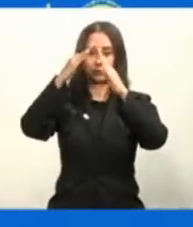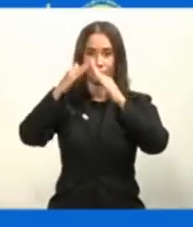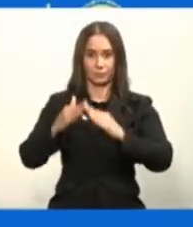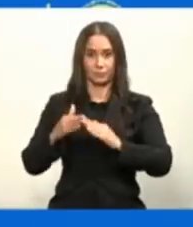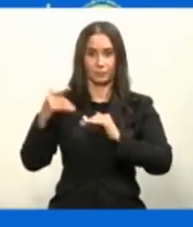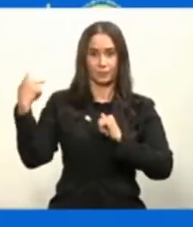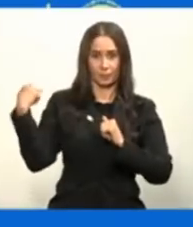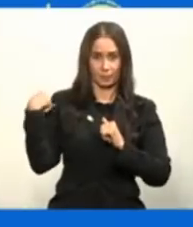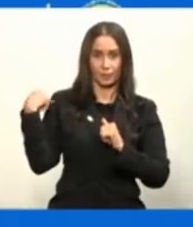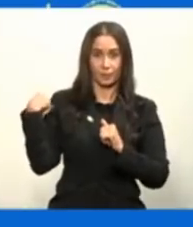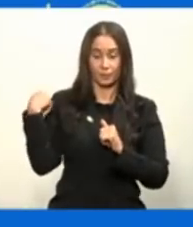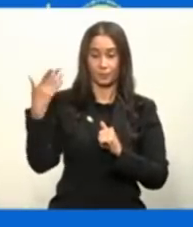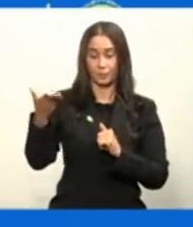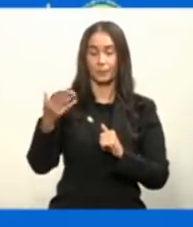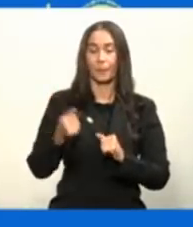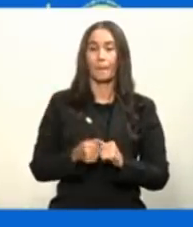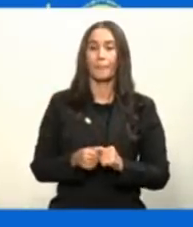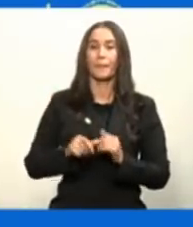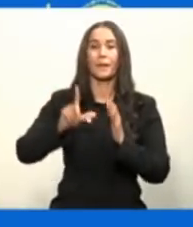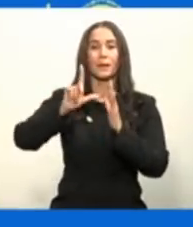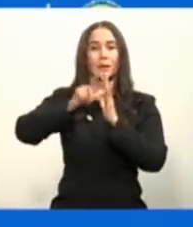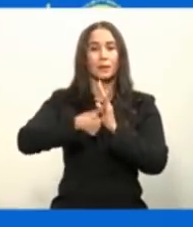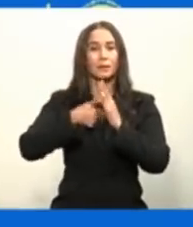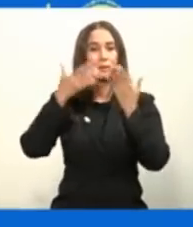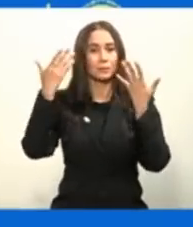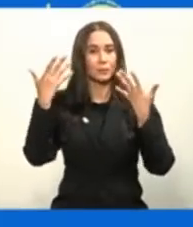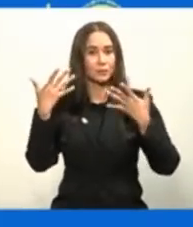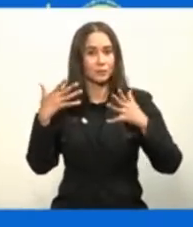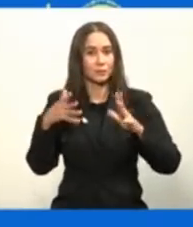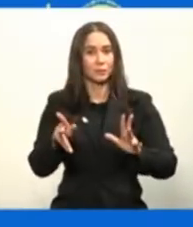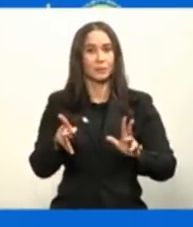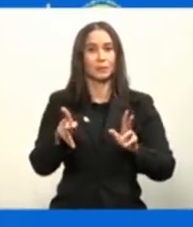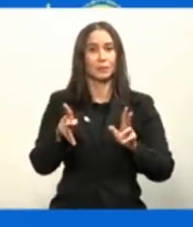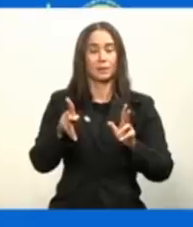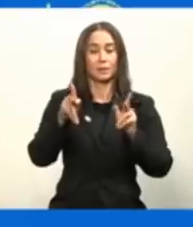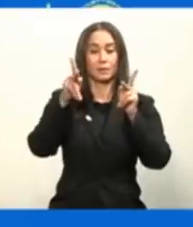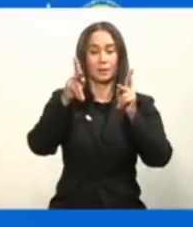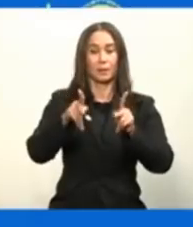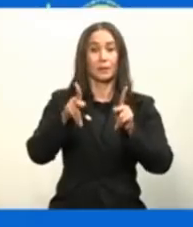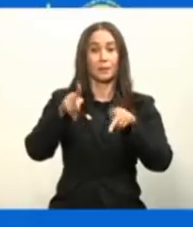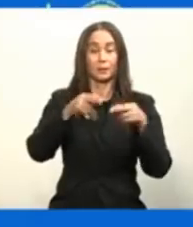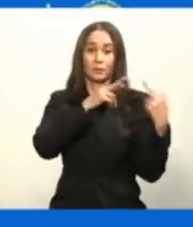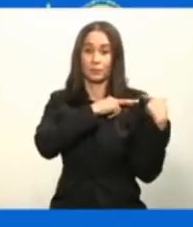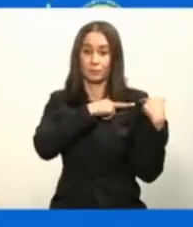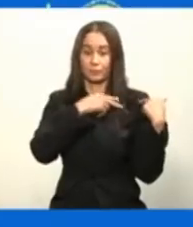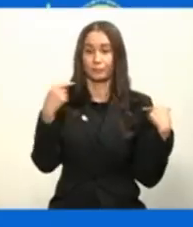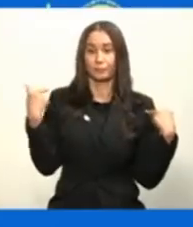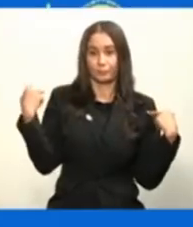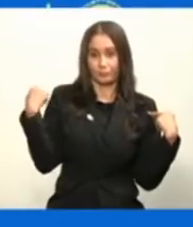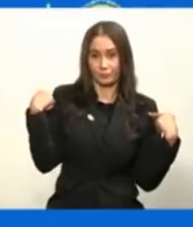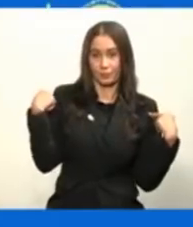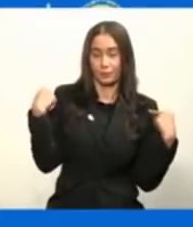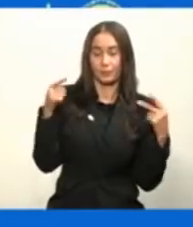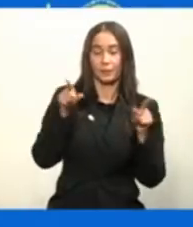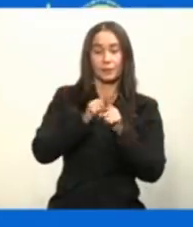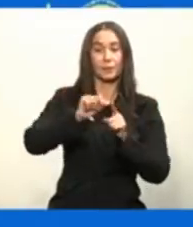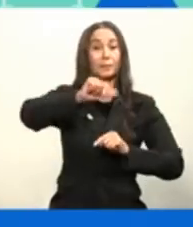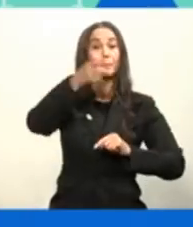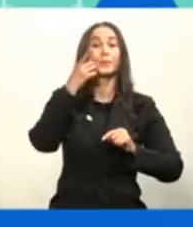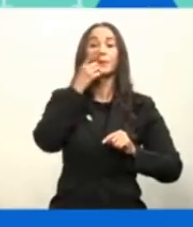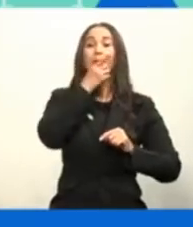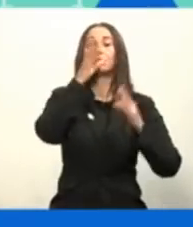y extramurales, y luego ya a lo que serían los vacunadores y, por supuesto, a la población.